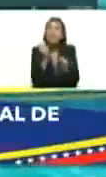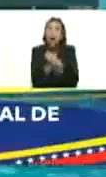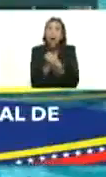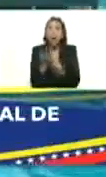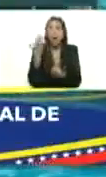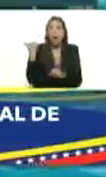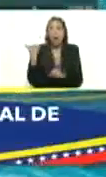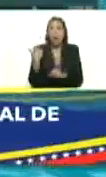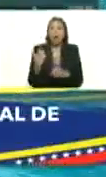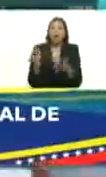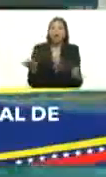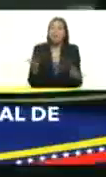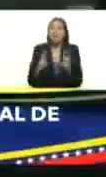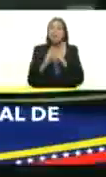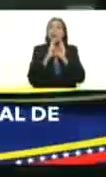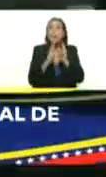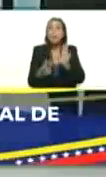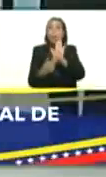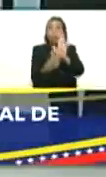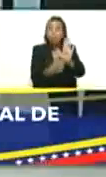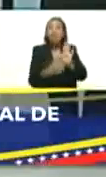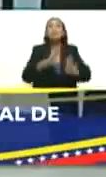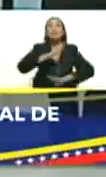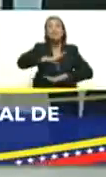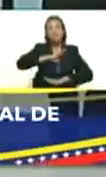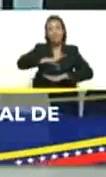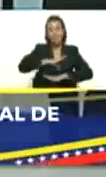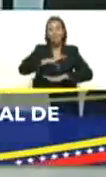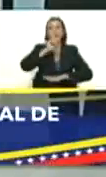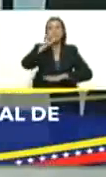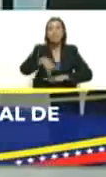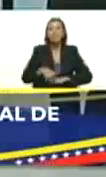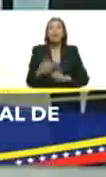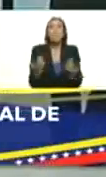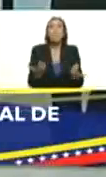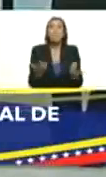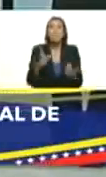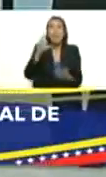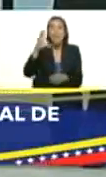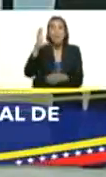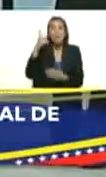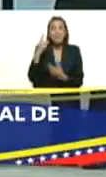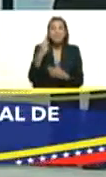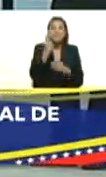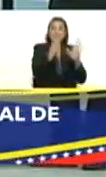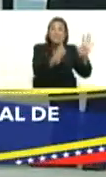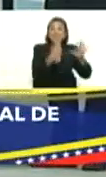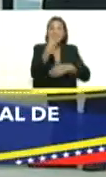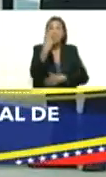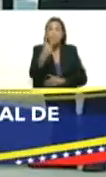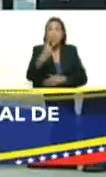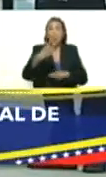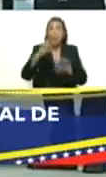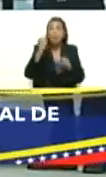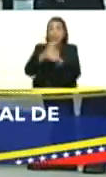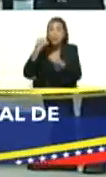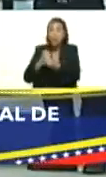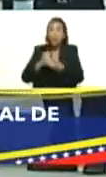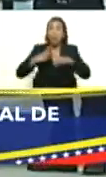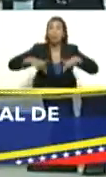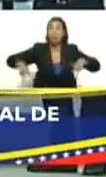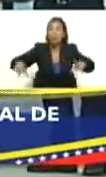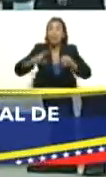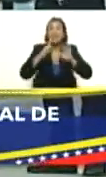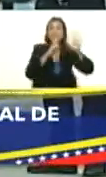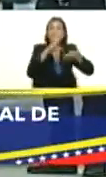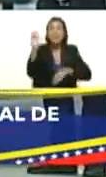nunca lo han hecho y el resultado es satisfactorio como dijo Jacqueline 62 obras más de 600 aulas un